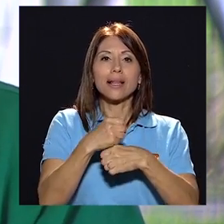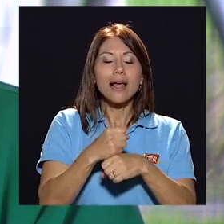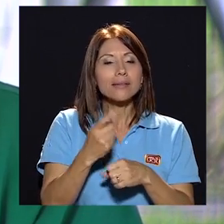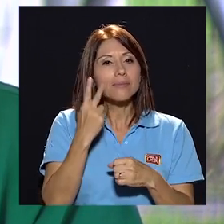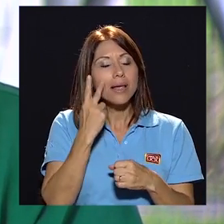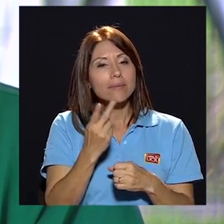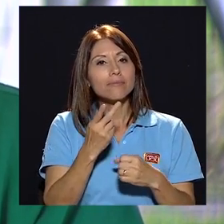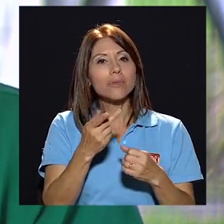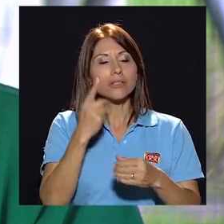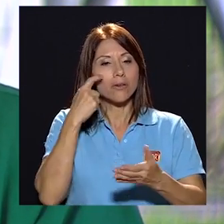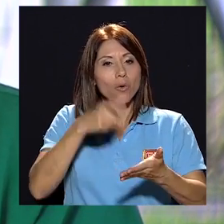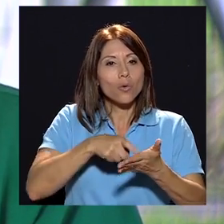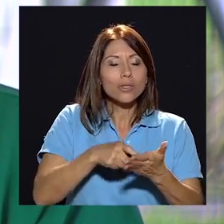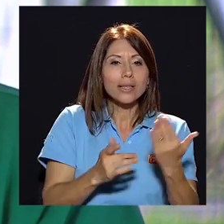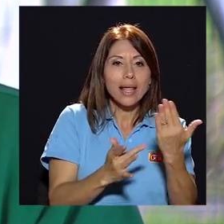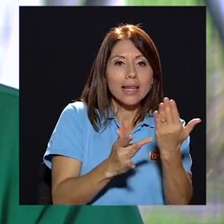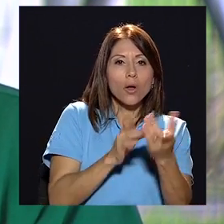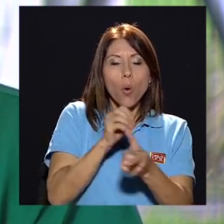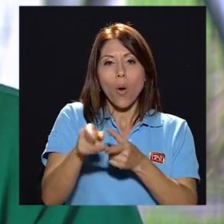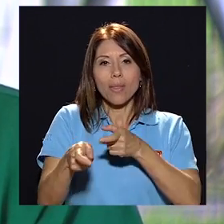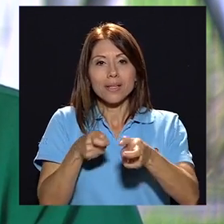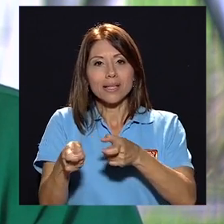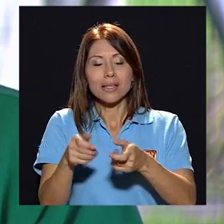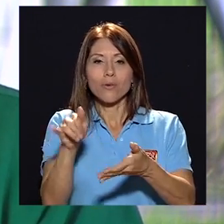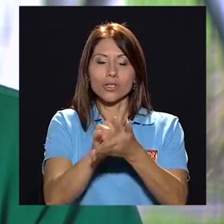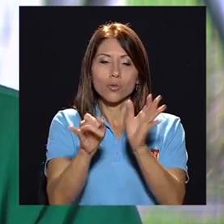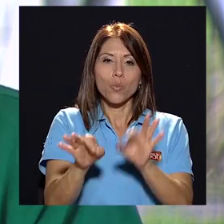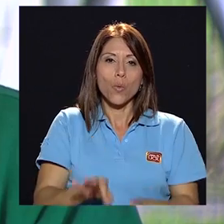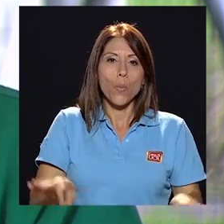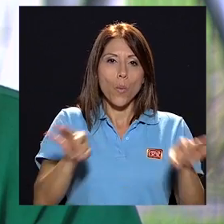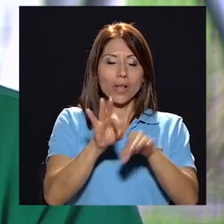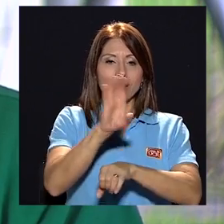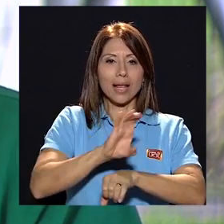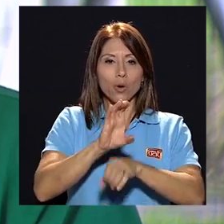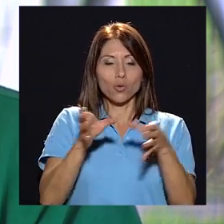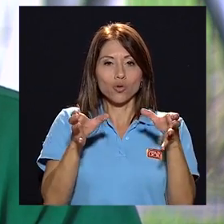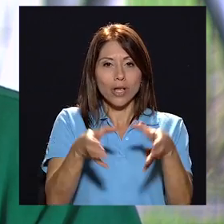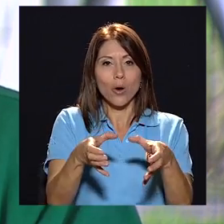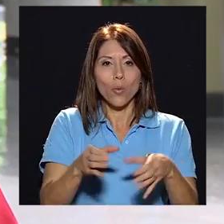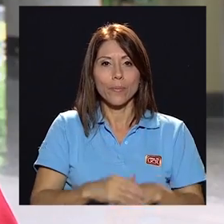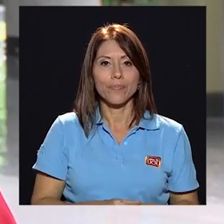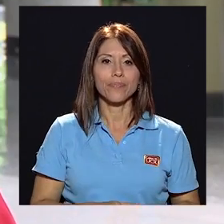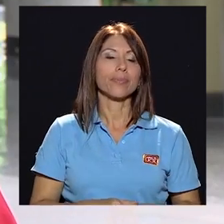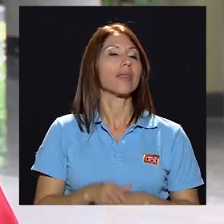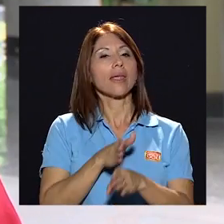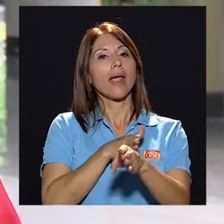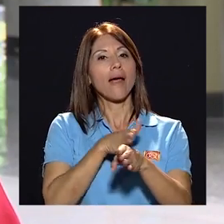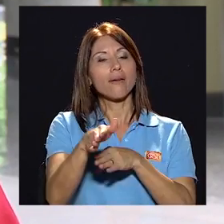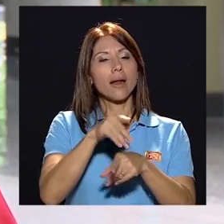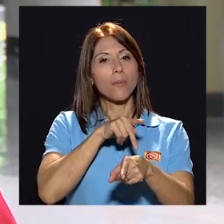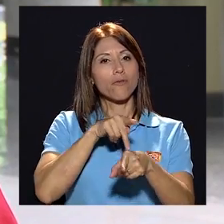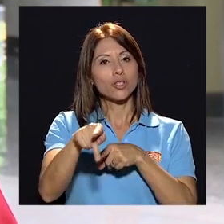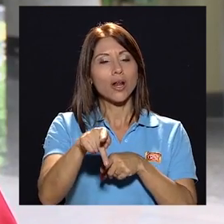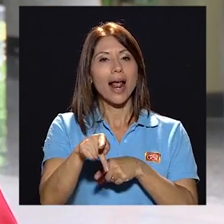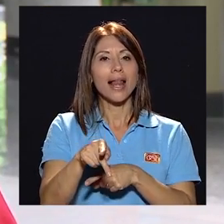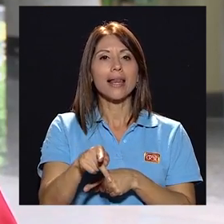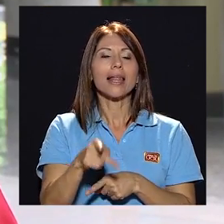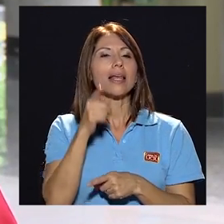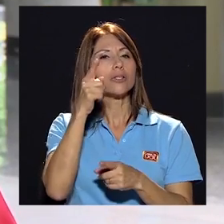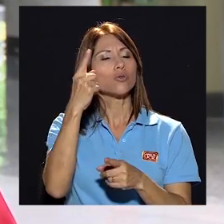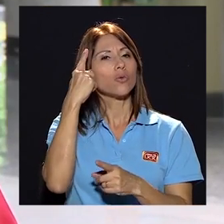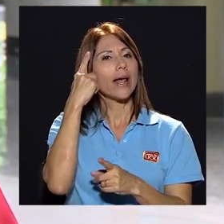profesionales técnicos o administrativos. Y yo creo que eso es muy importante rescatar en el Consejo. La carrera profesional es